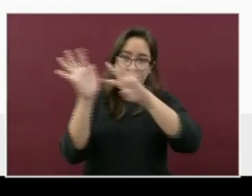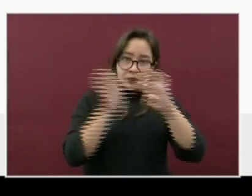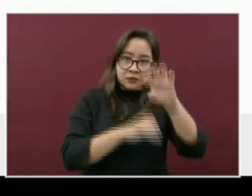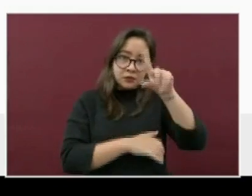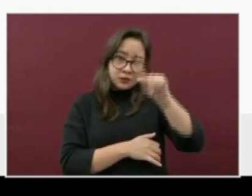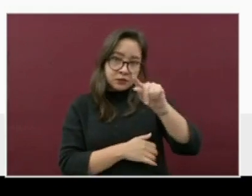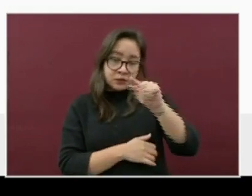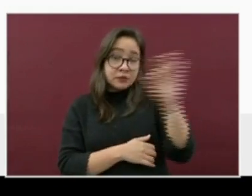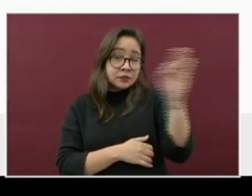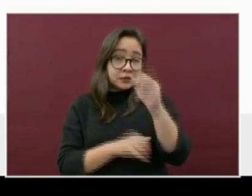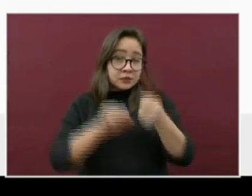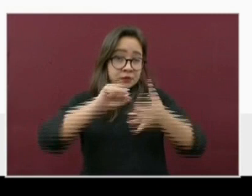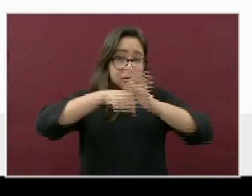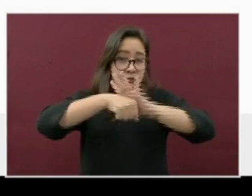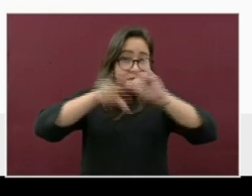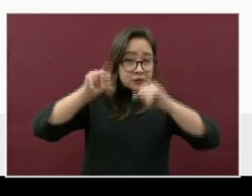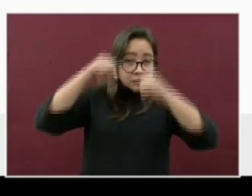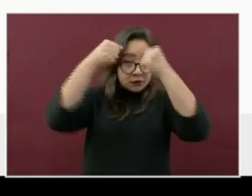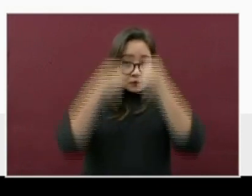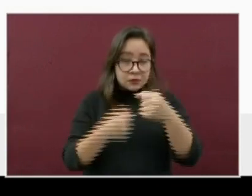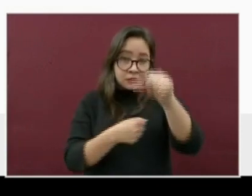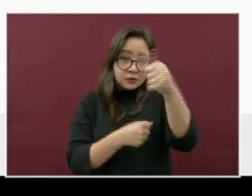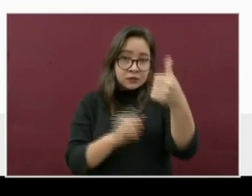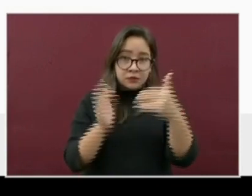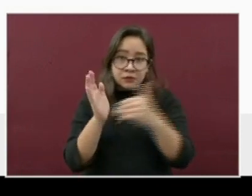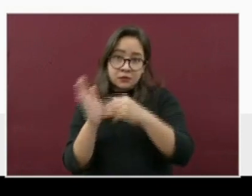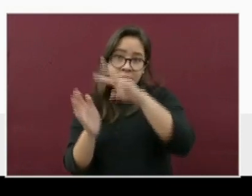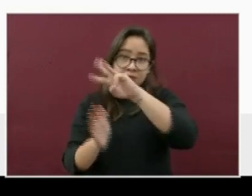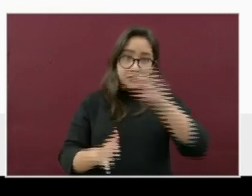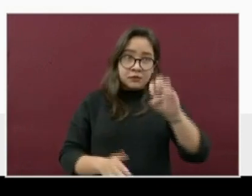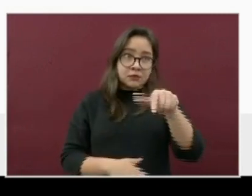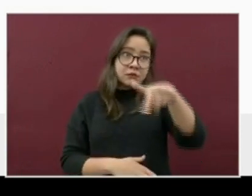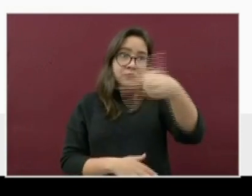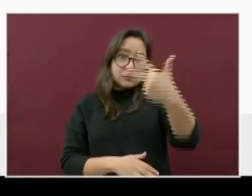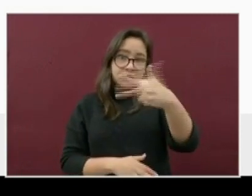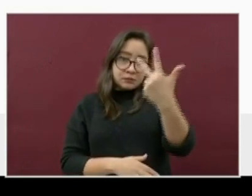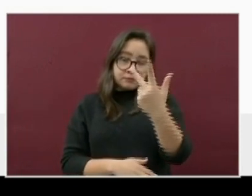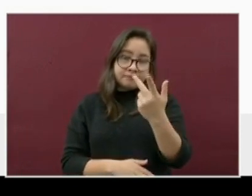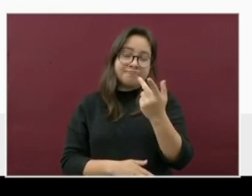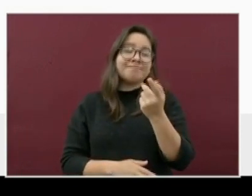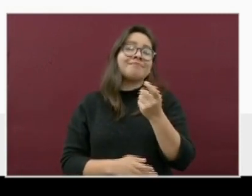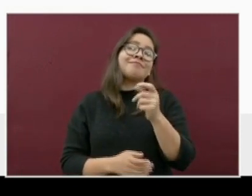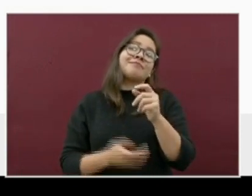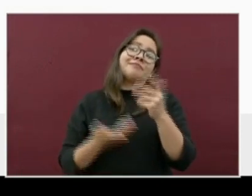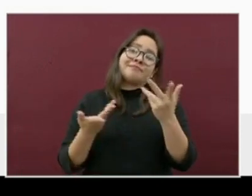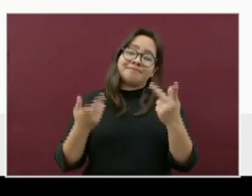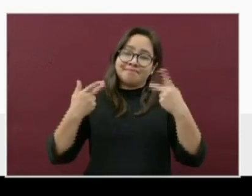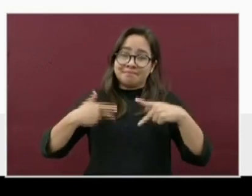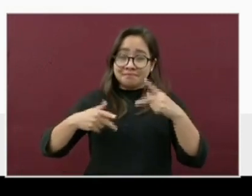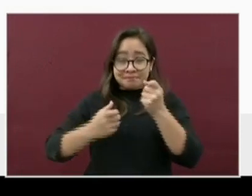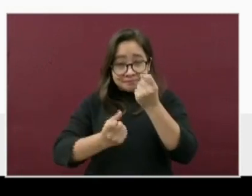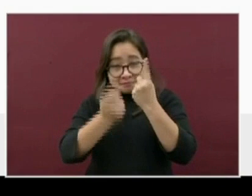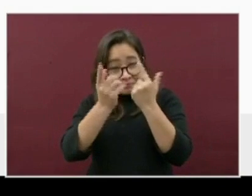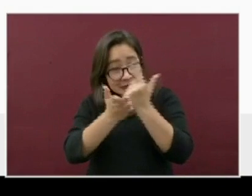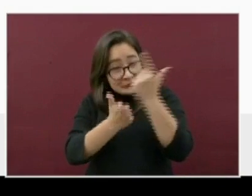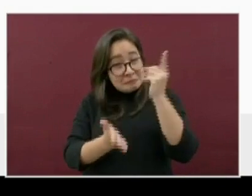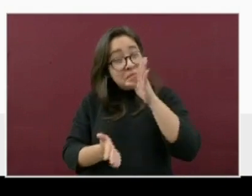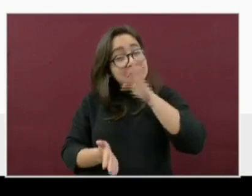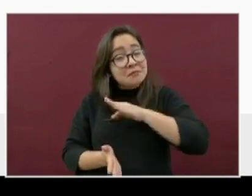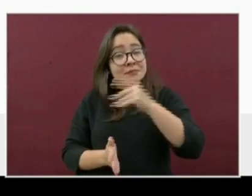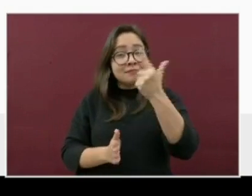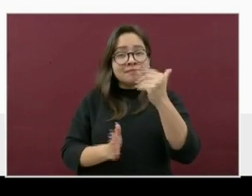Sospechosos 11,303. Y debido a la gravedad de su padecimiento, 7